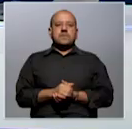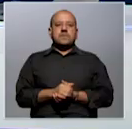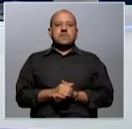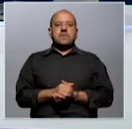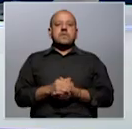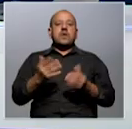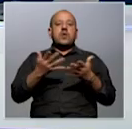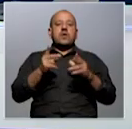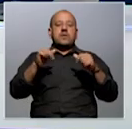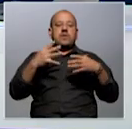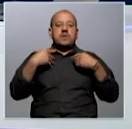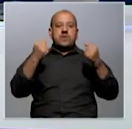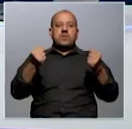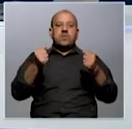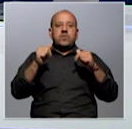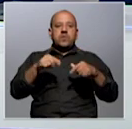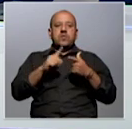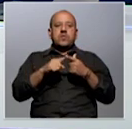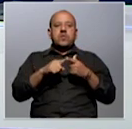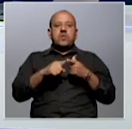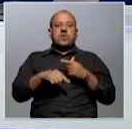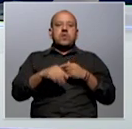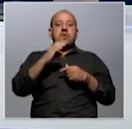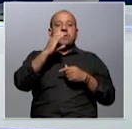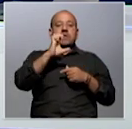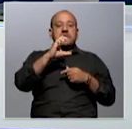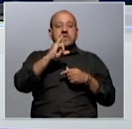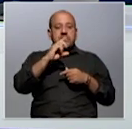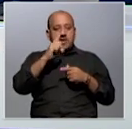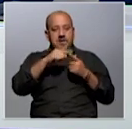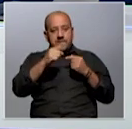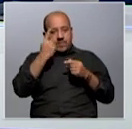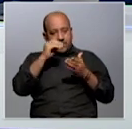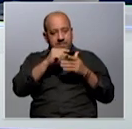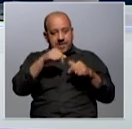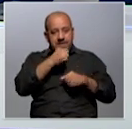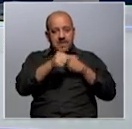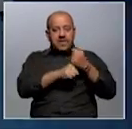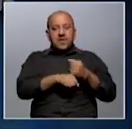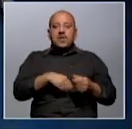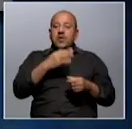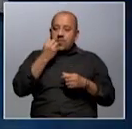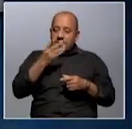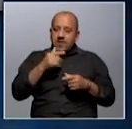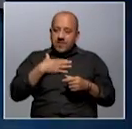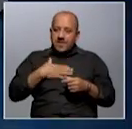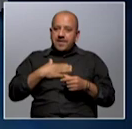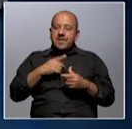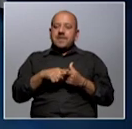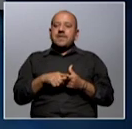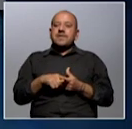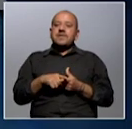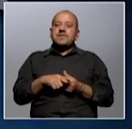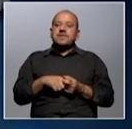El micro de salud abierto, ya estamos recibiendo a Cecilia del Campo. Cecilia, bienvenida por primera vez en este 2020. ¿Cómo andas? Feliz año. Igualmente.